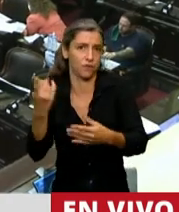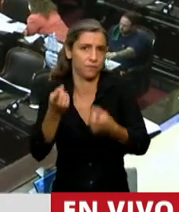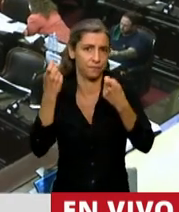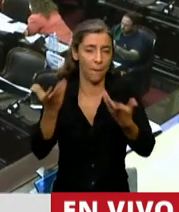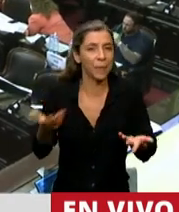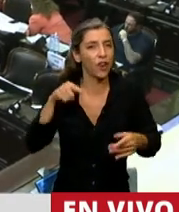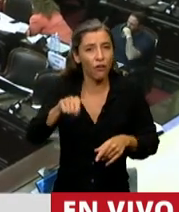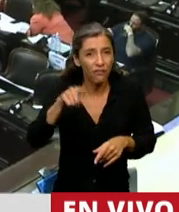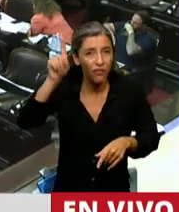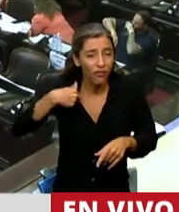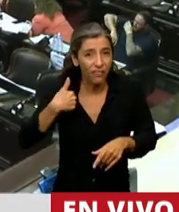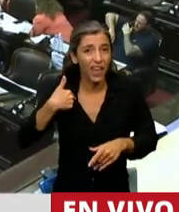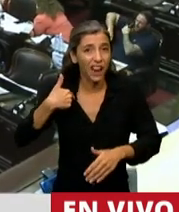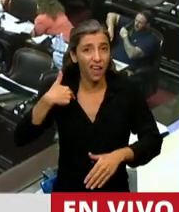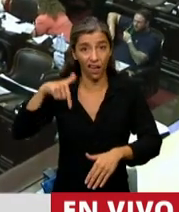desarrollar el país.